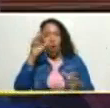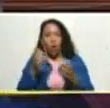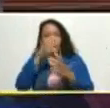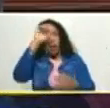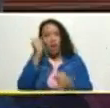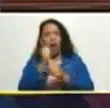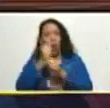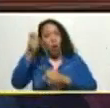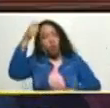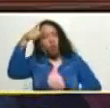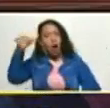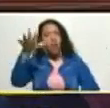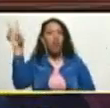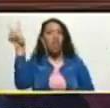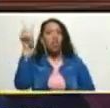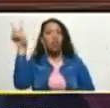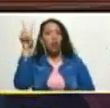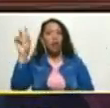del pueblo de Venezuela